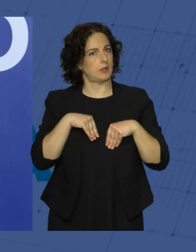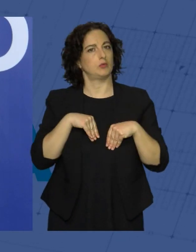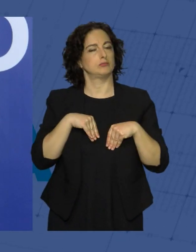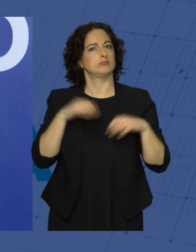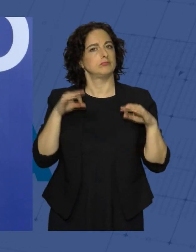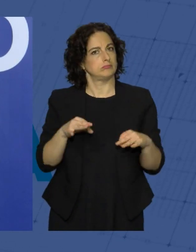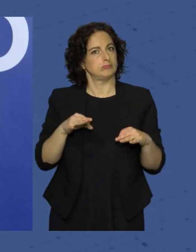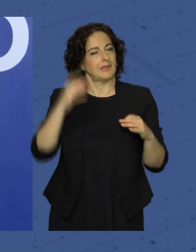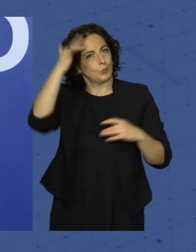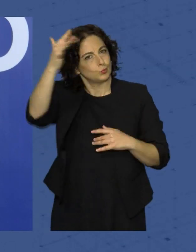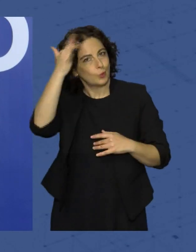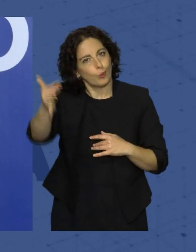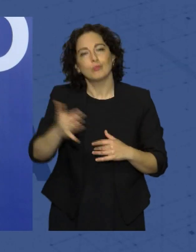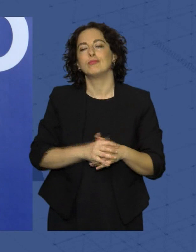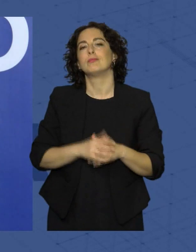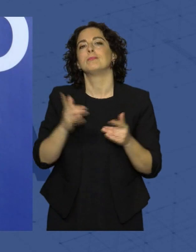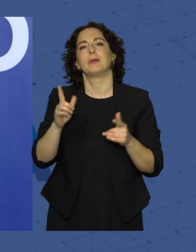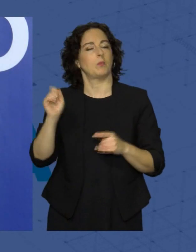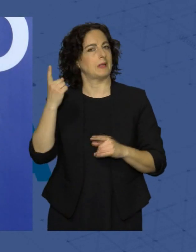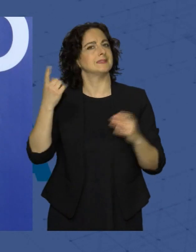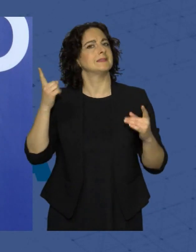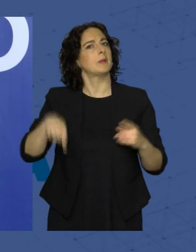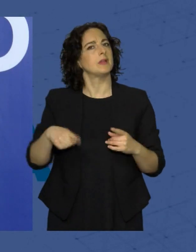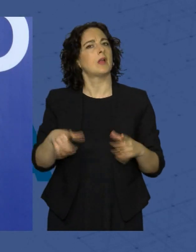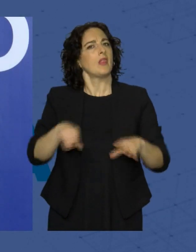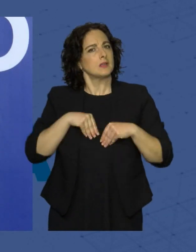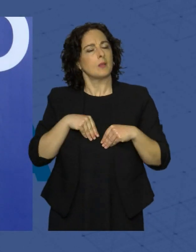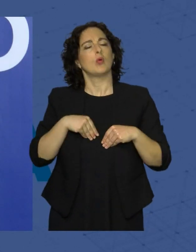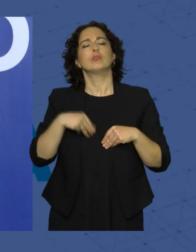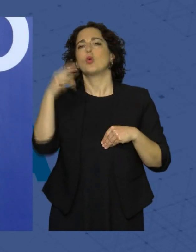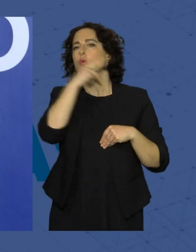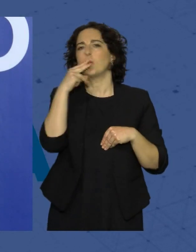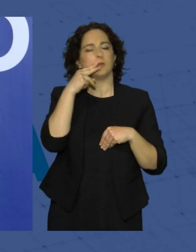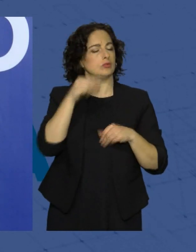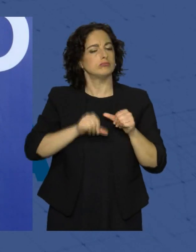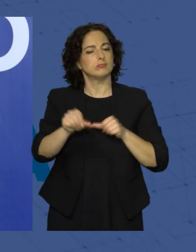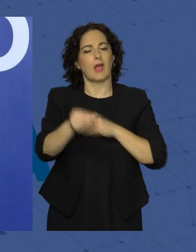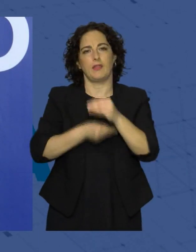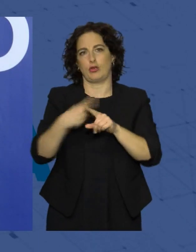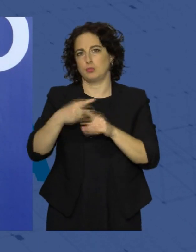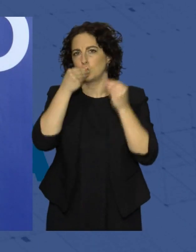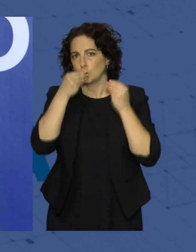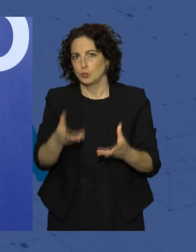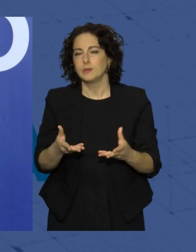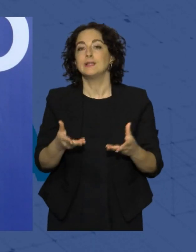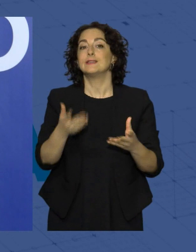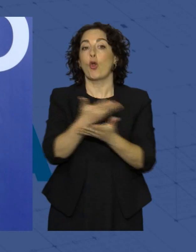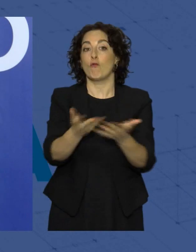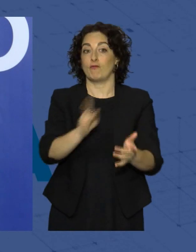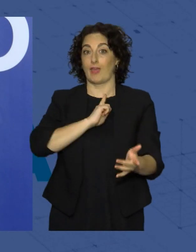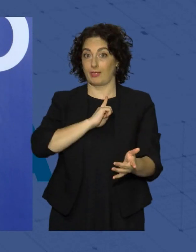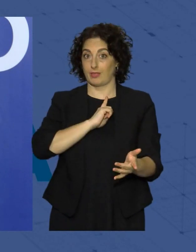toda la ilusión, pero sobre todo también con el compromiso de hacer las cosas muy bien y de que esa confianza